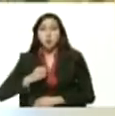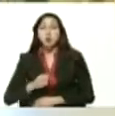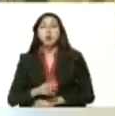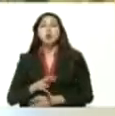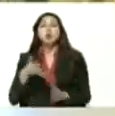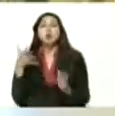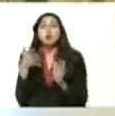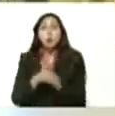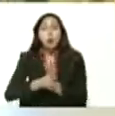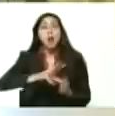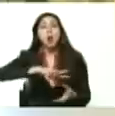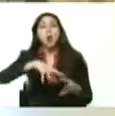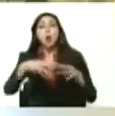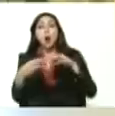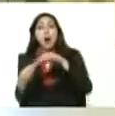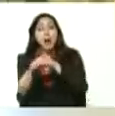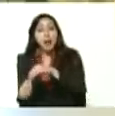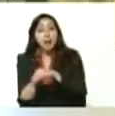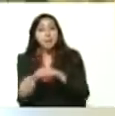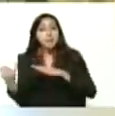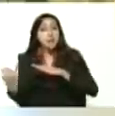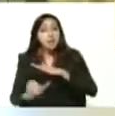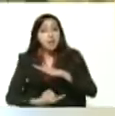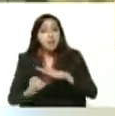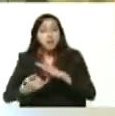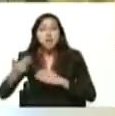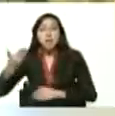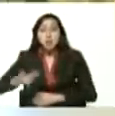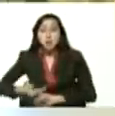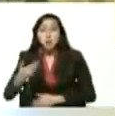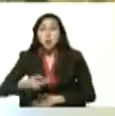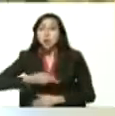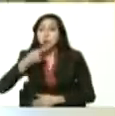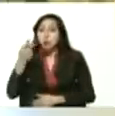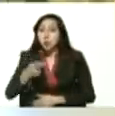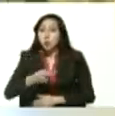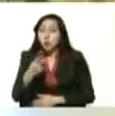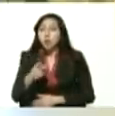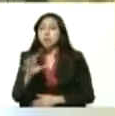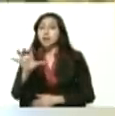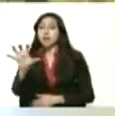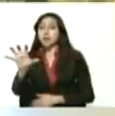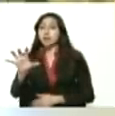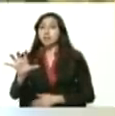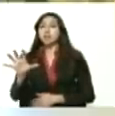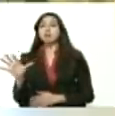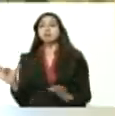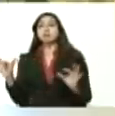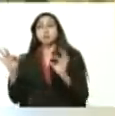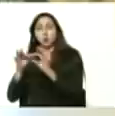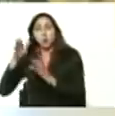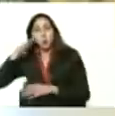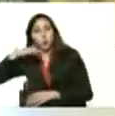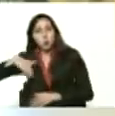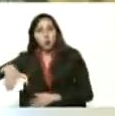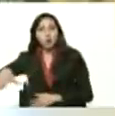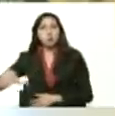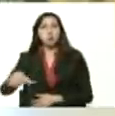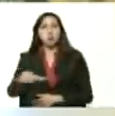CLAP, instrumento fundamental de política de Estado, junto al poder popular, los CLAP,